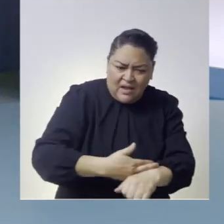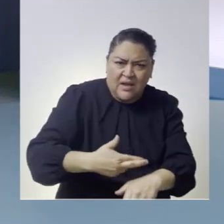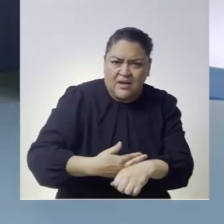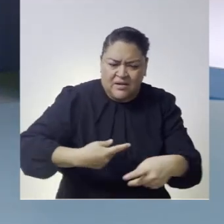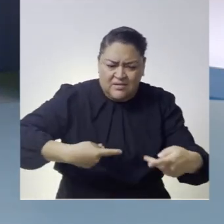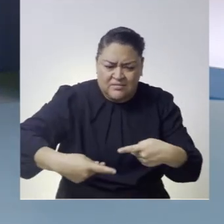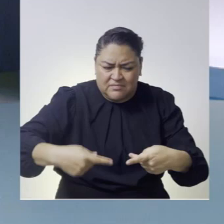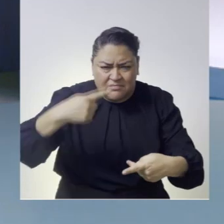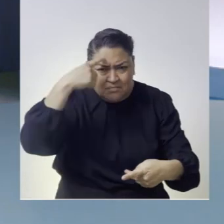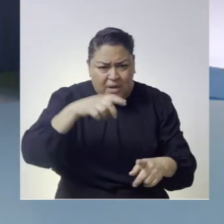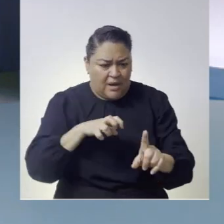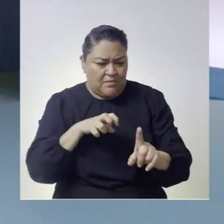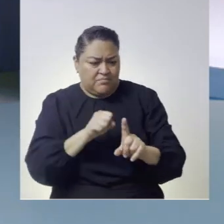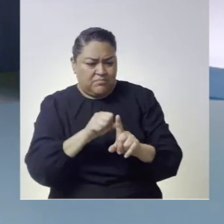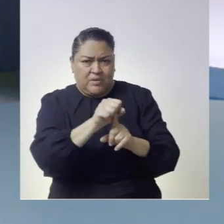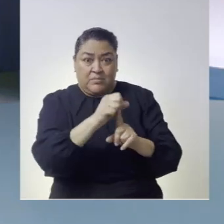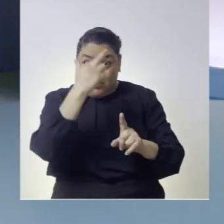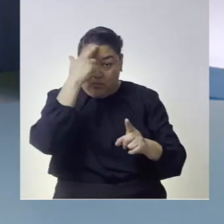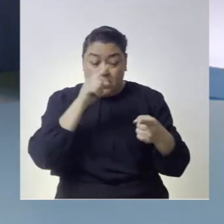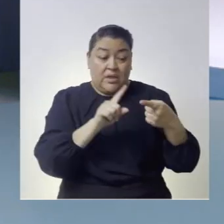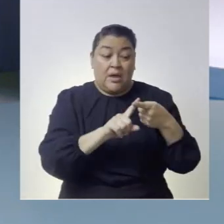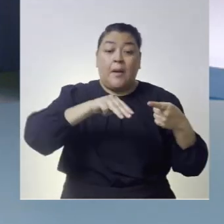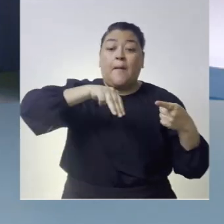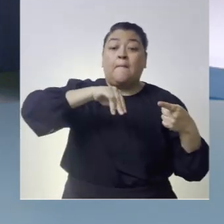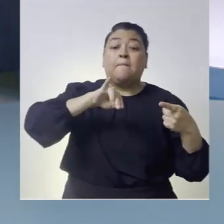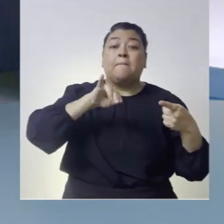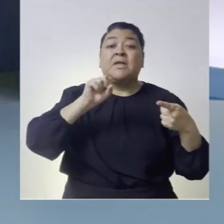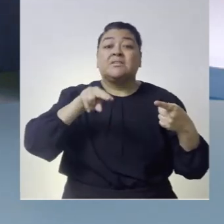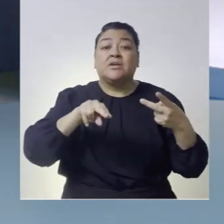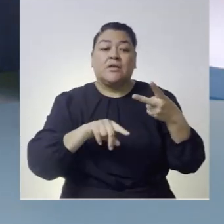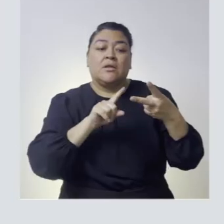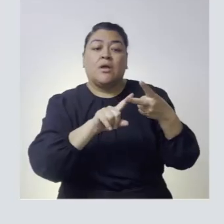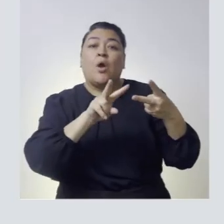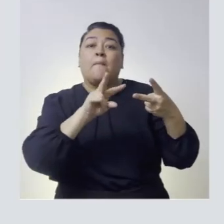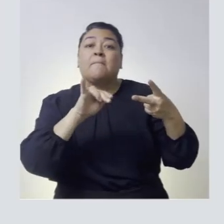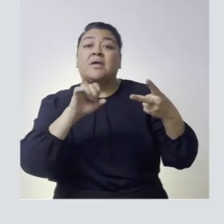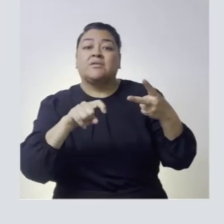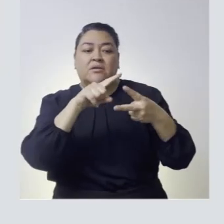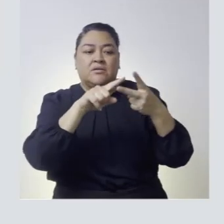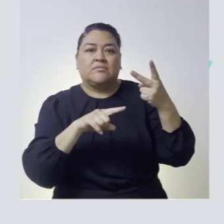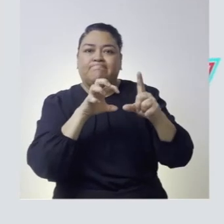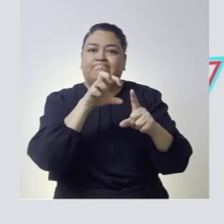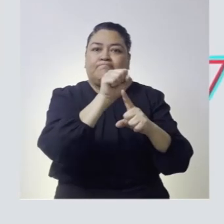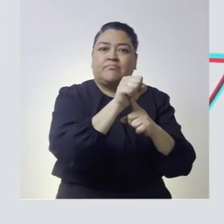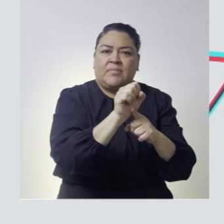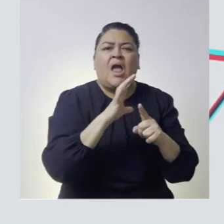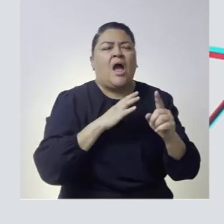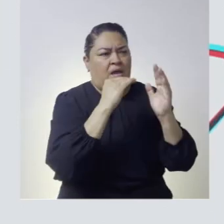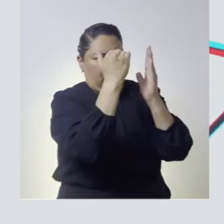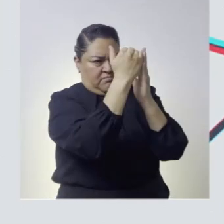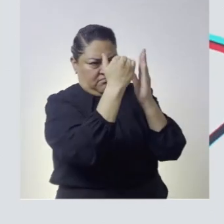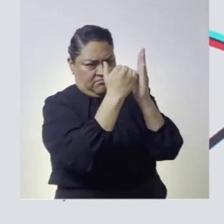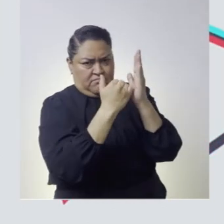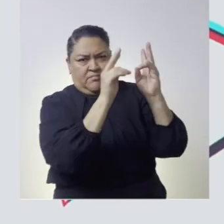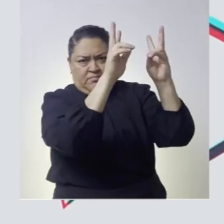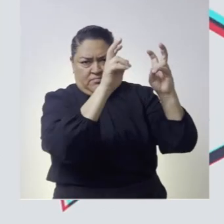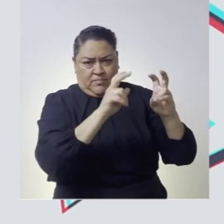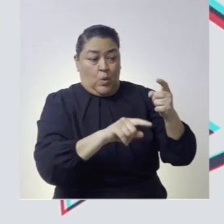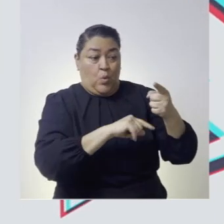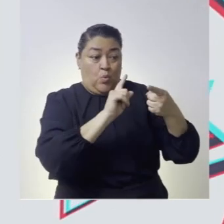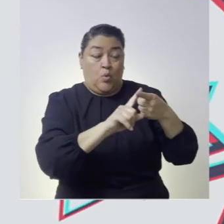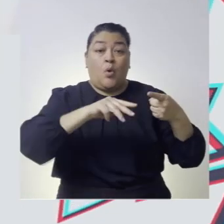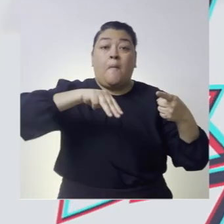necesarias para el logro de la visión y la misión institucionales el cual debe ser integrado por los siguientes componentes